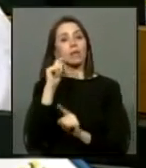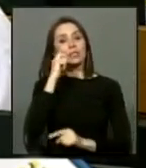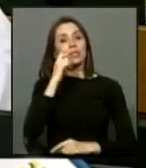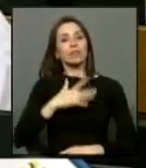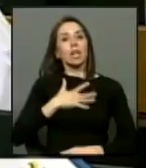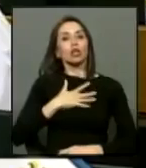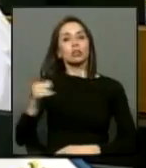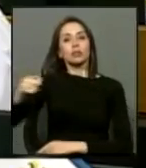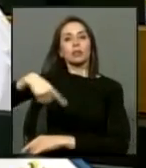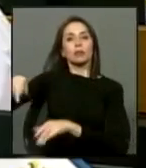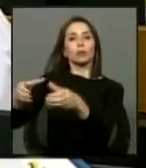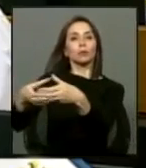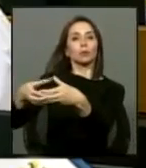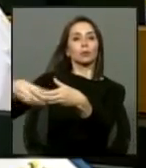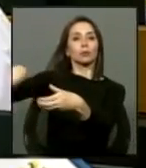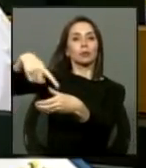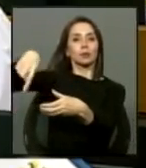un sector